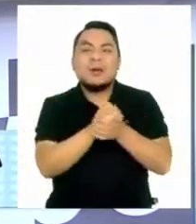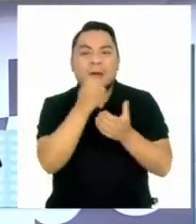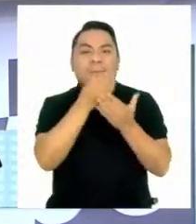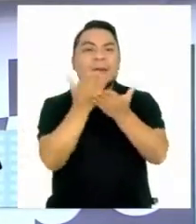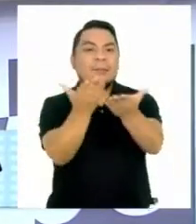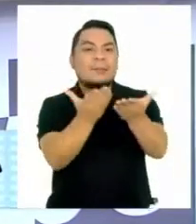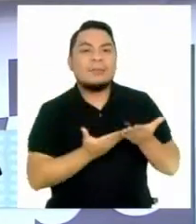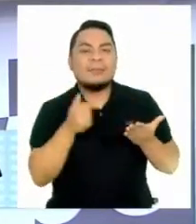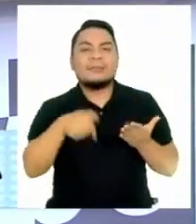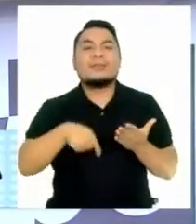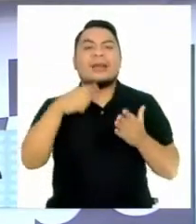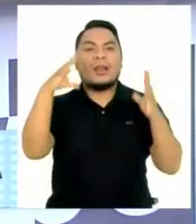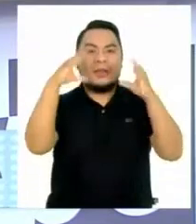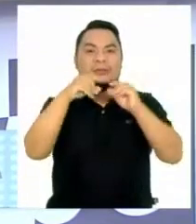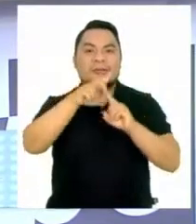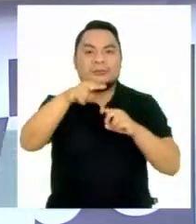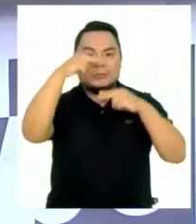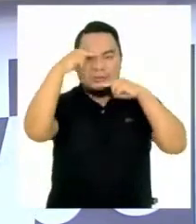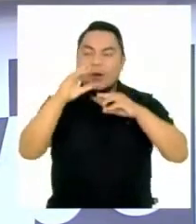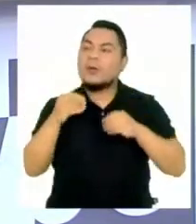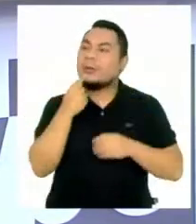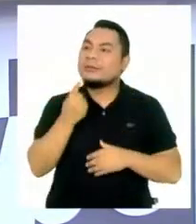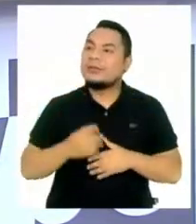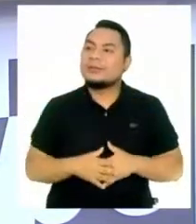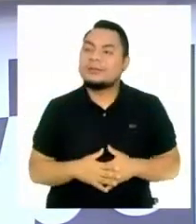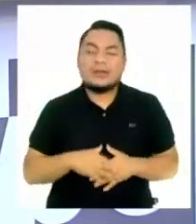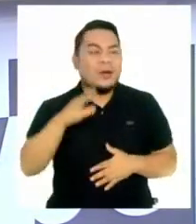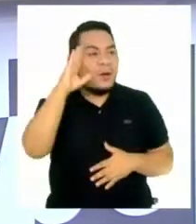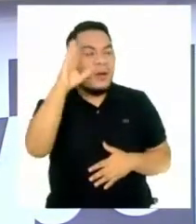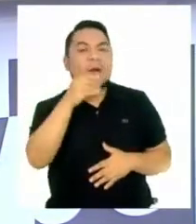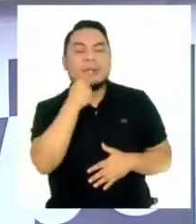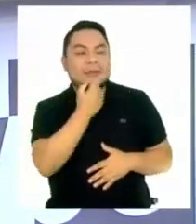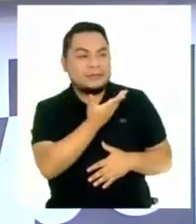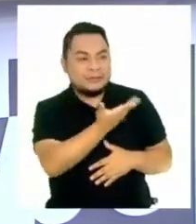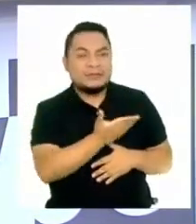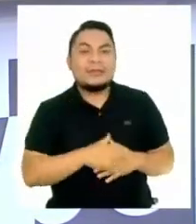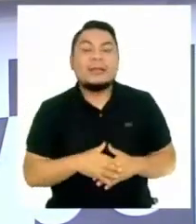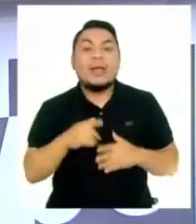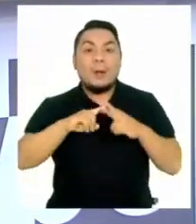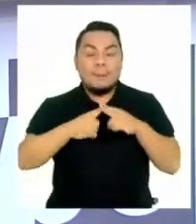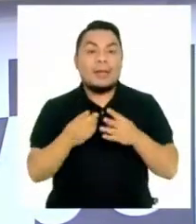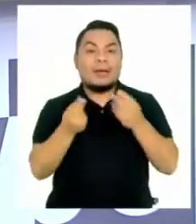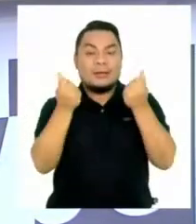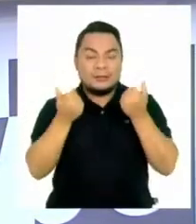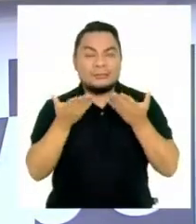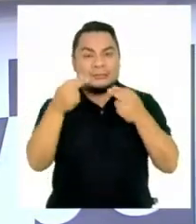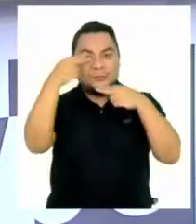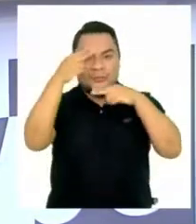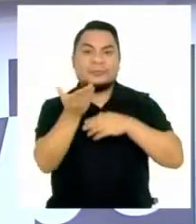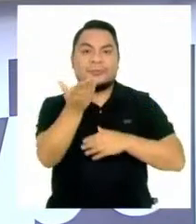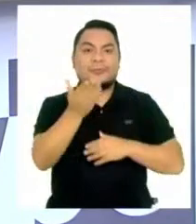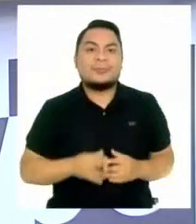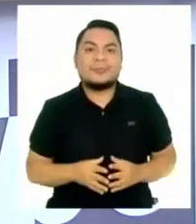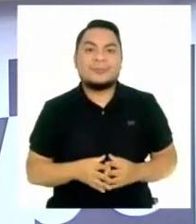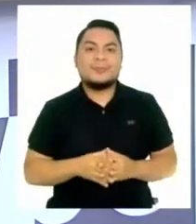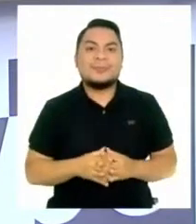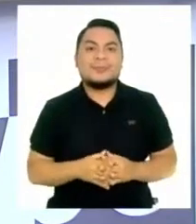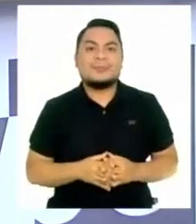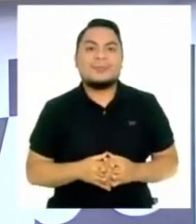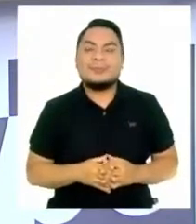Bienvenidos a esta edición Noche de TV Perú Noticias. ¿Cómo están? ¿Qué tal? ¿Qué tal? ¿Cómo estás, Enrique? Vamos a empezar rapidísimo con los titulares. ¿Me acompañas?